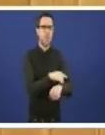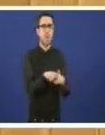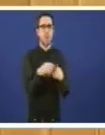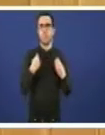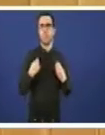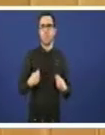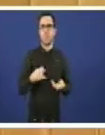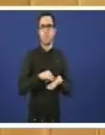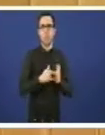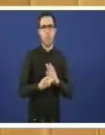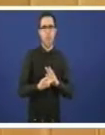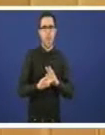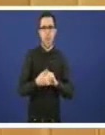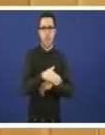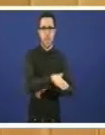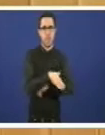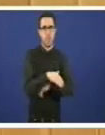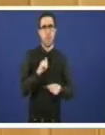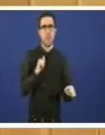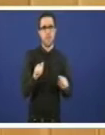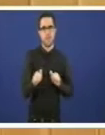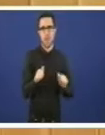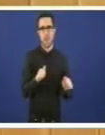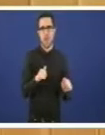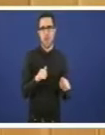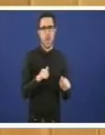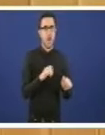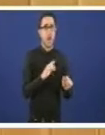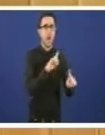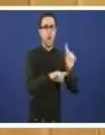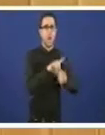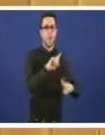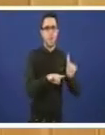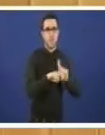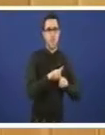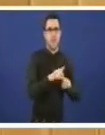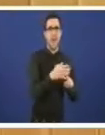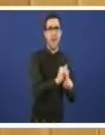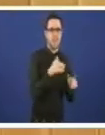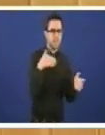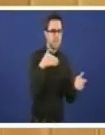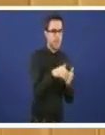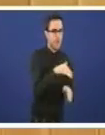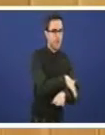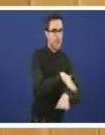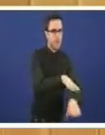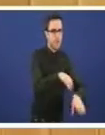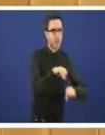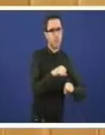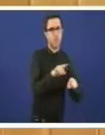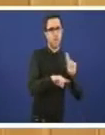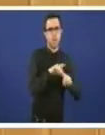e o problema existía e cando marcharon existía gravado cator anos máis con esas toneladas